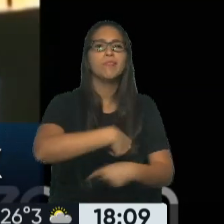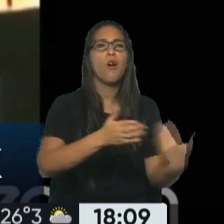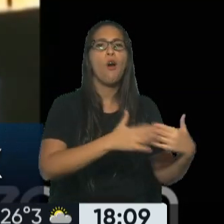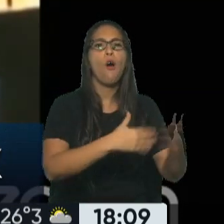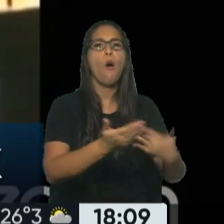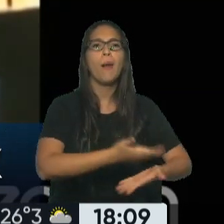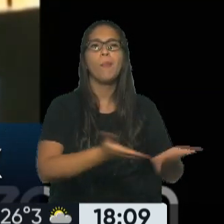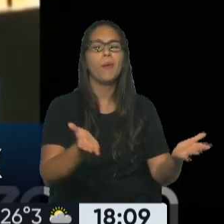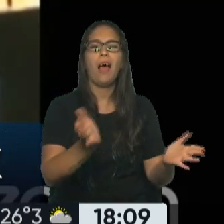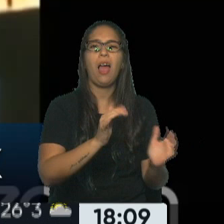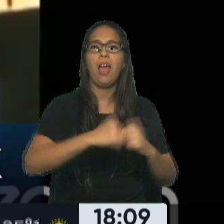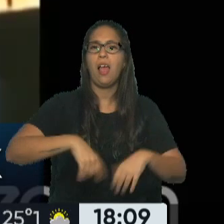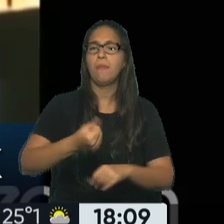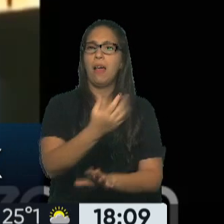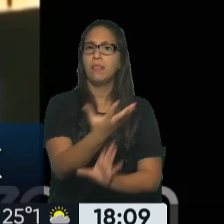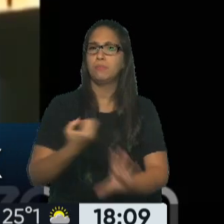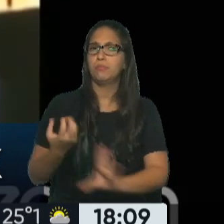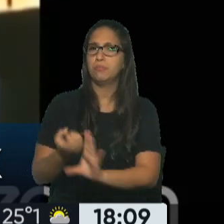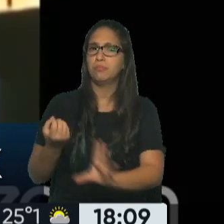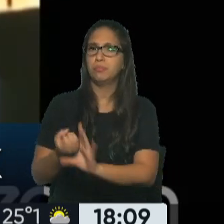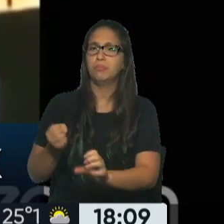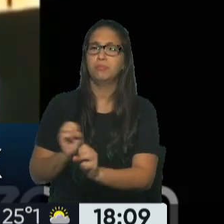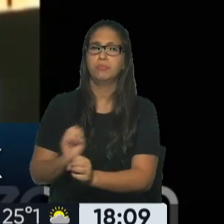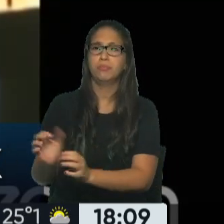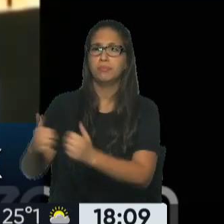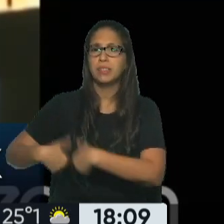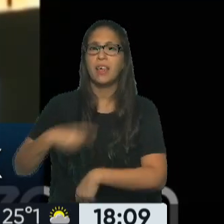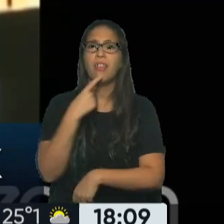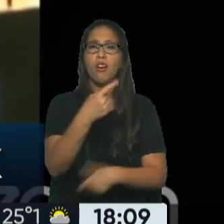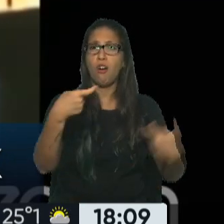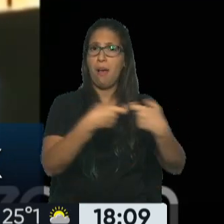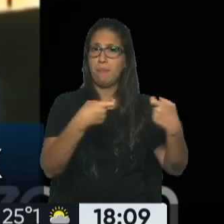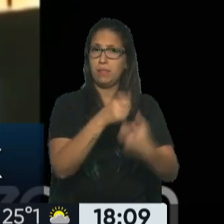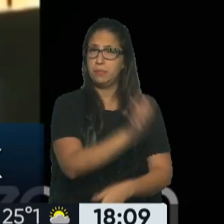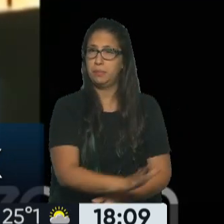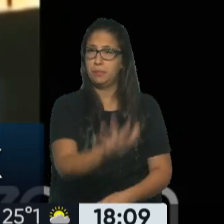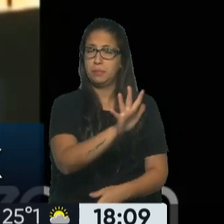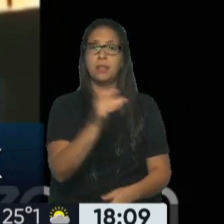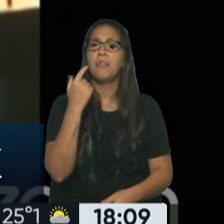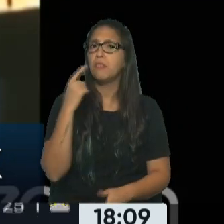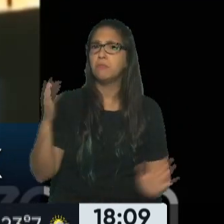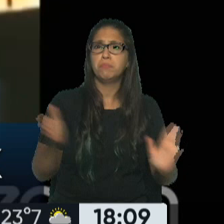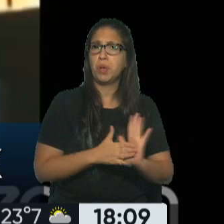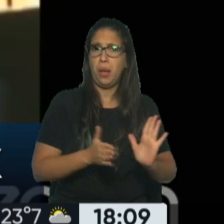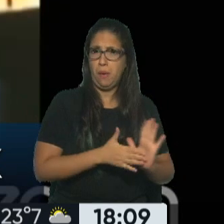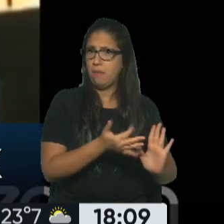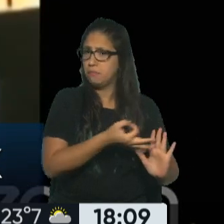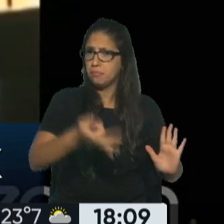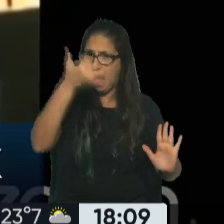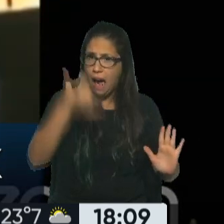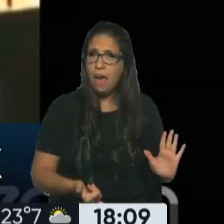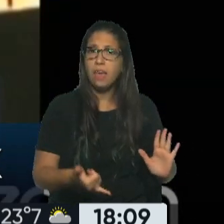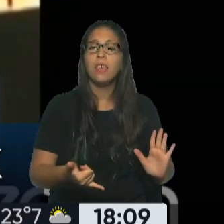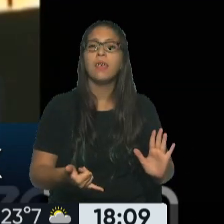pública. A la vez sentenció, la asociación ilícita está comprobada. El fiscal también